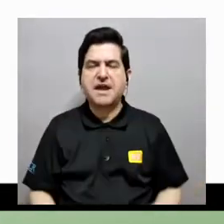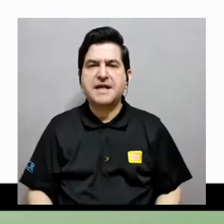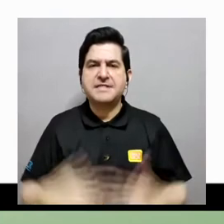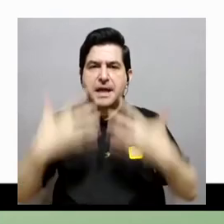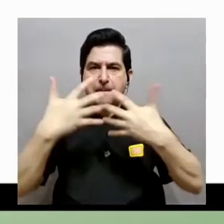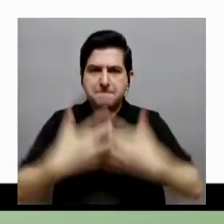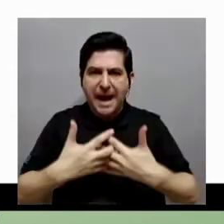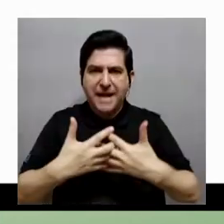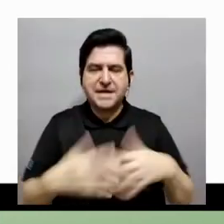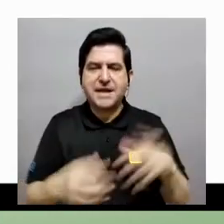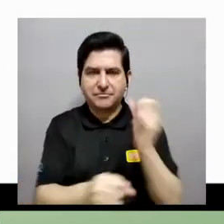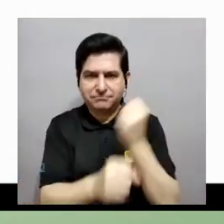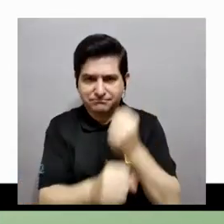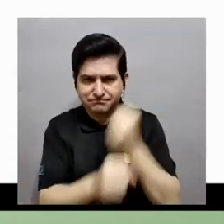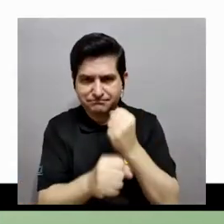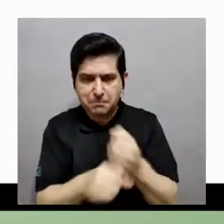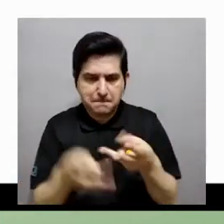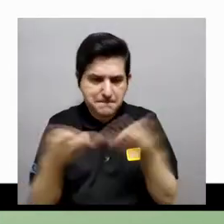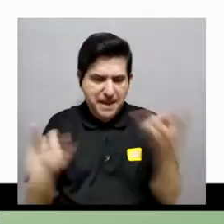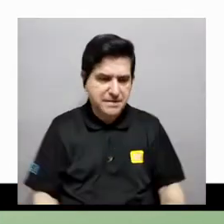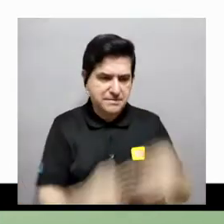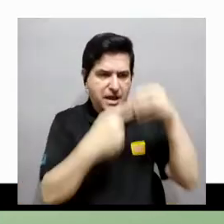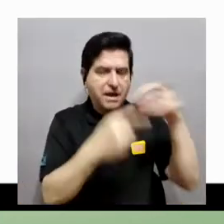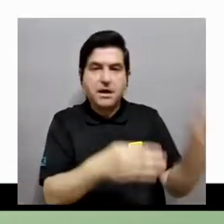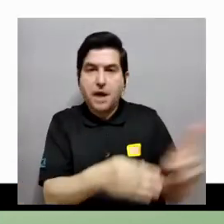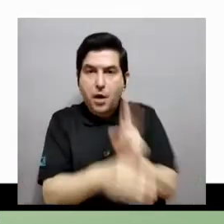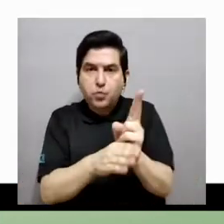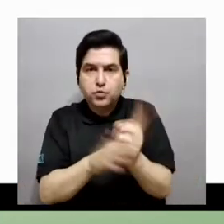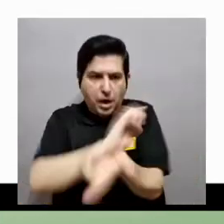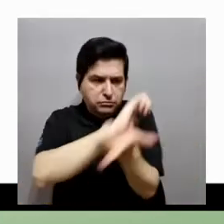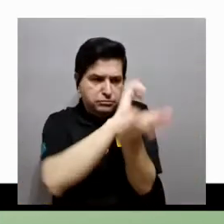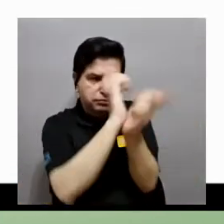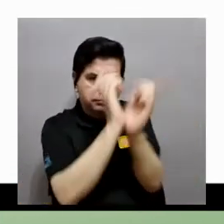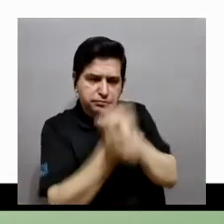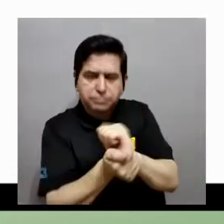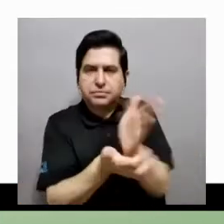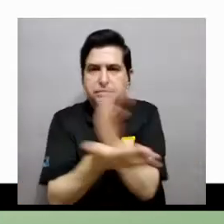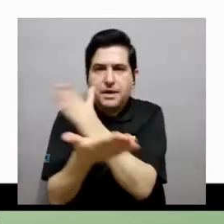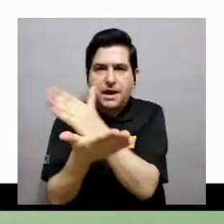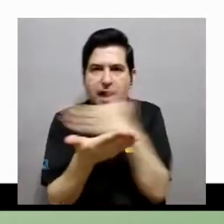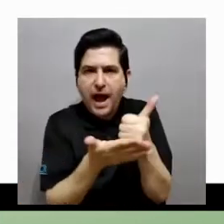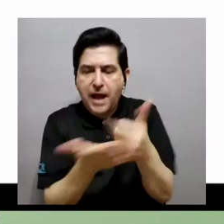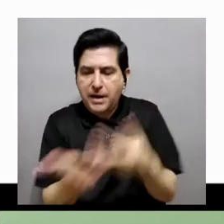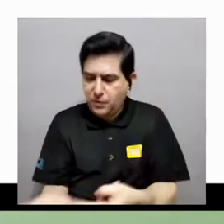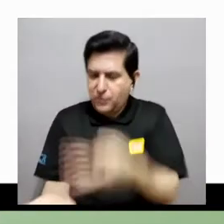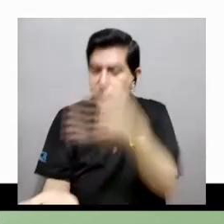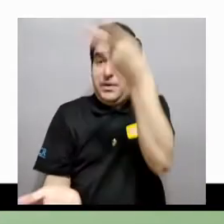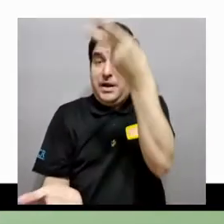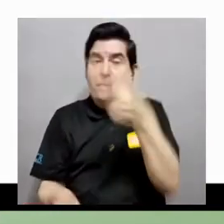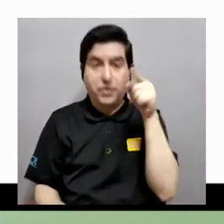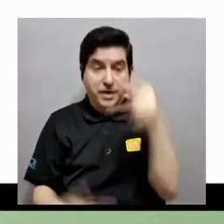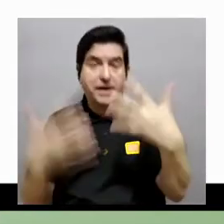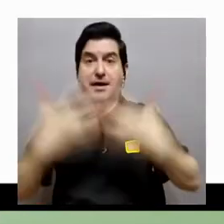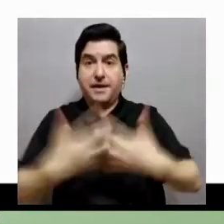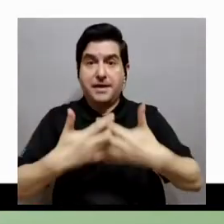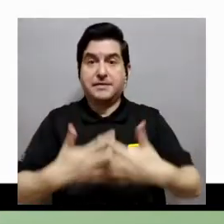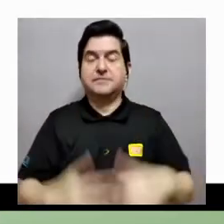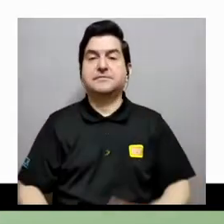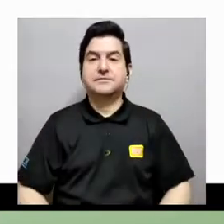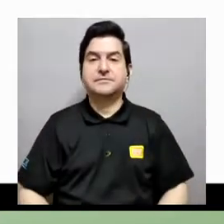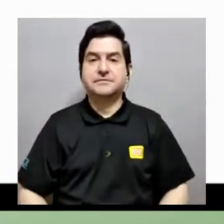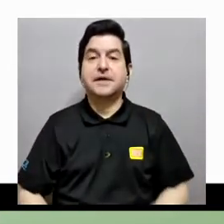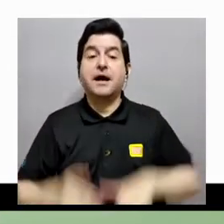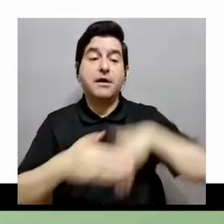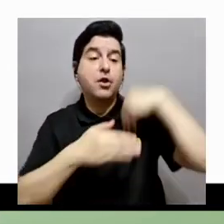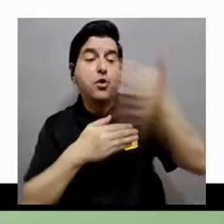máquinas involucradas en tomar esa materia prima, convertirla en algo que sea valioso para la fábrica o para la empresa.